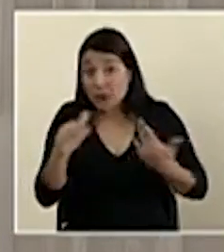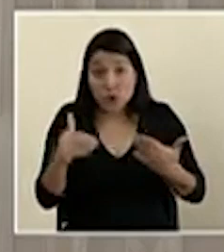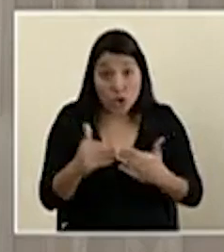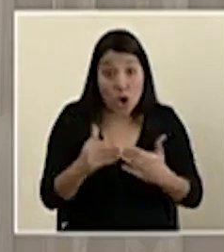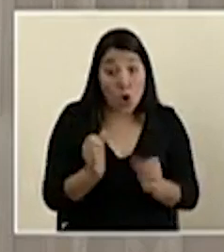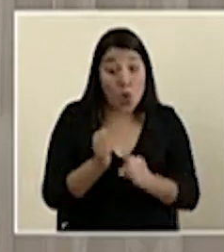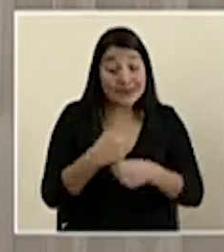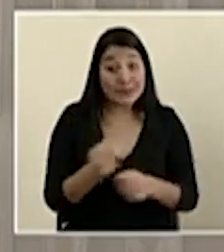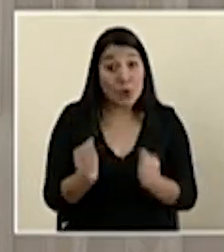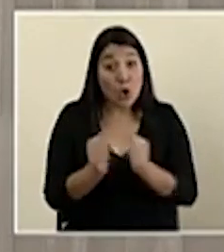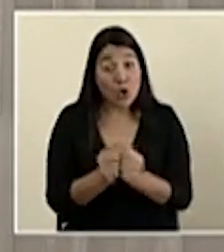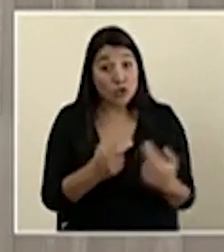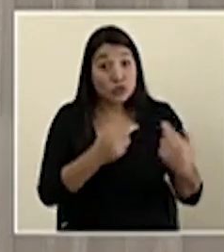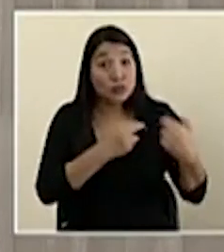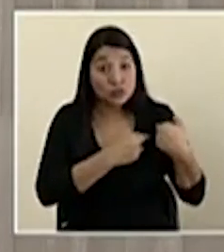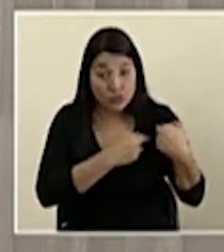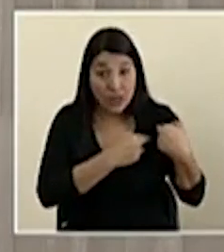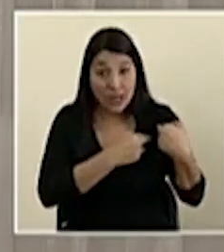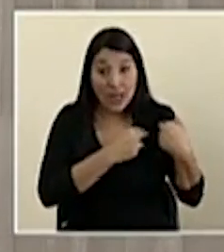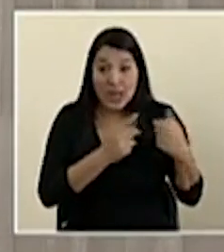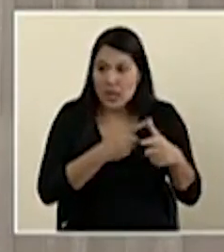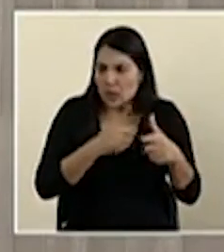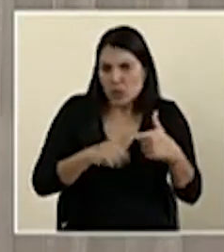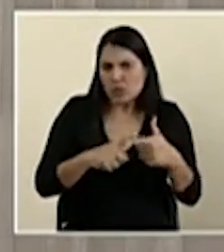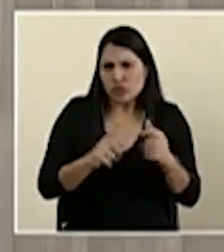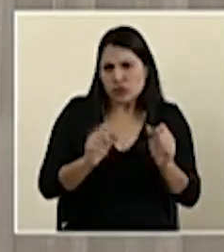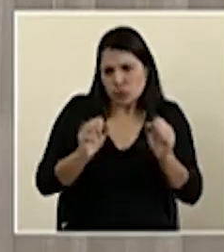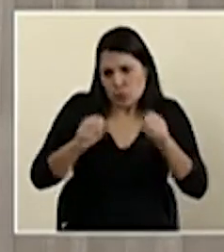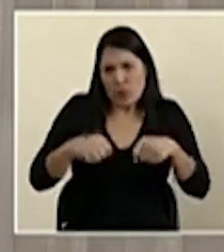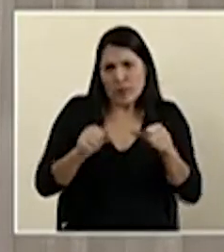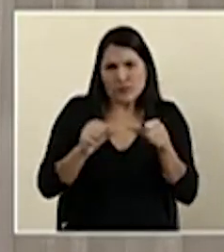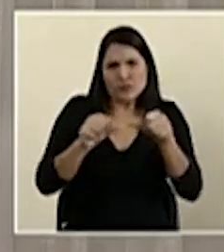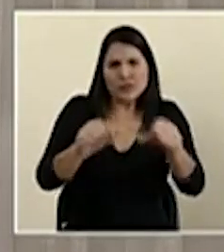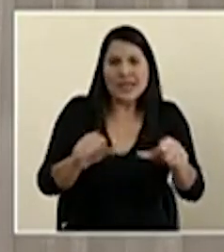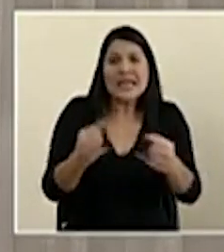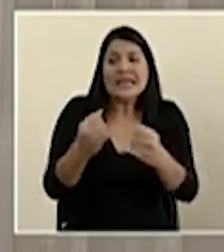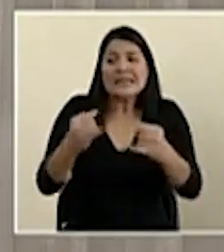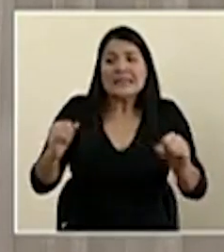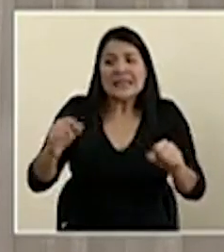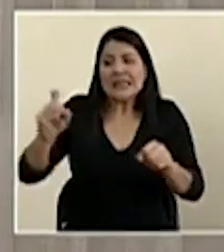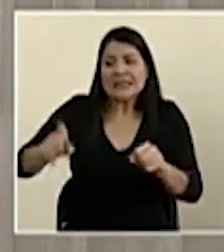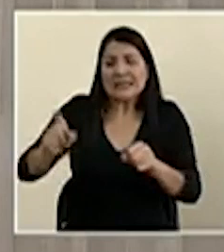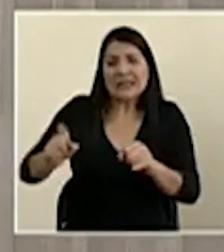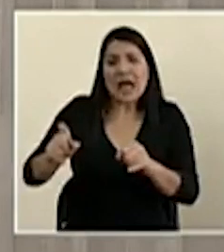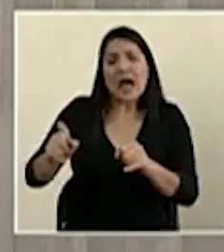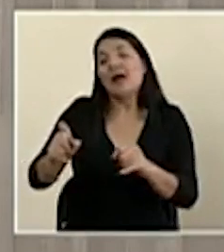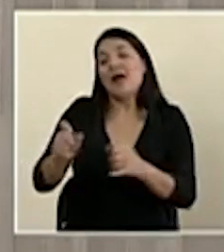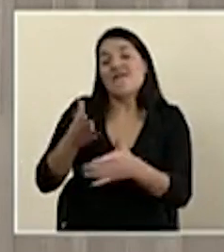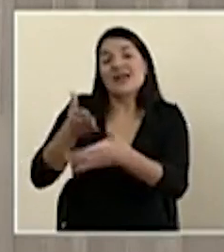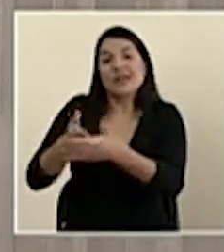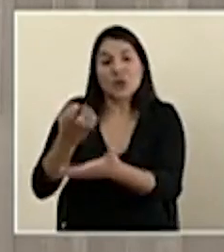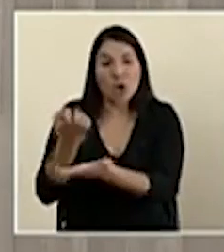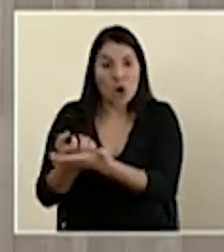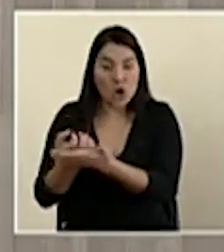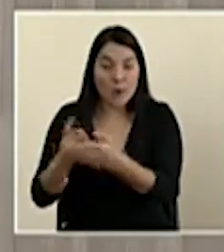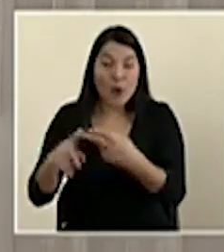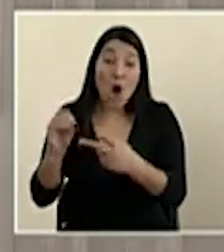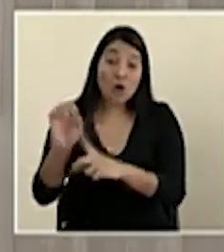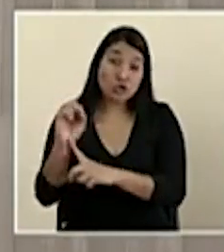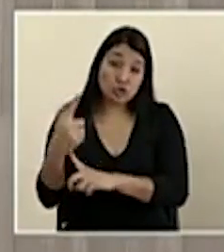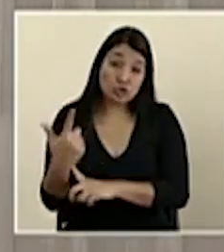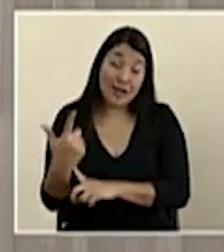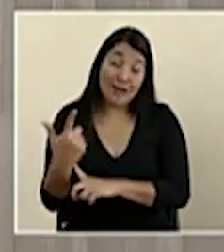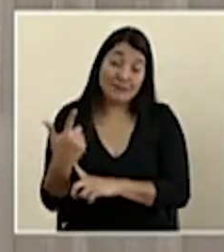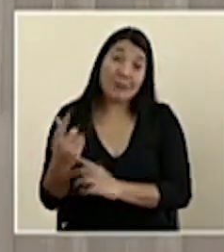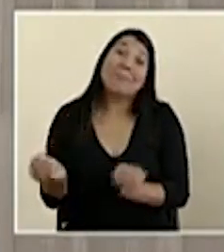responsablemente, podemos llevar esa nueva forma de vida sin hacer que la sociedad sufra también, desde el punto de vista económico y social, mucho más de lo que